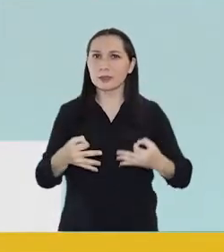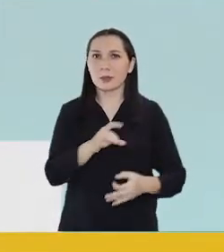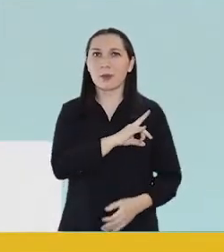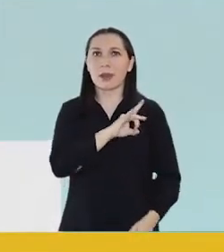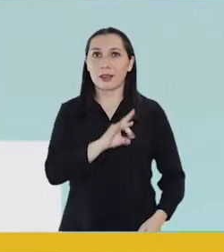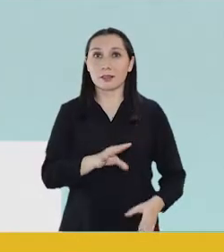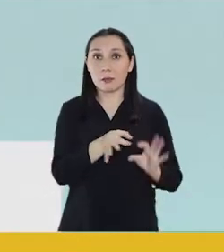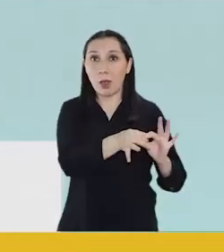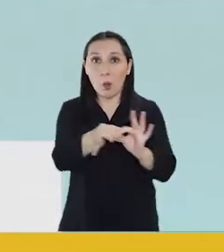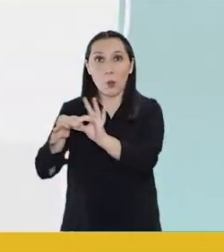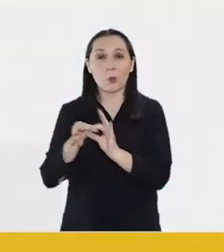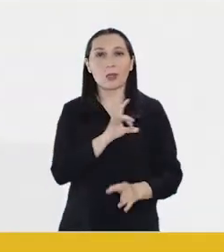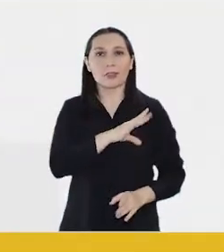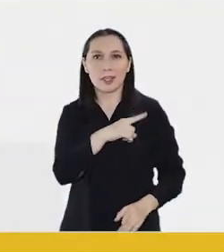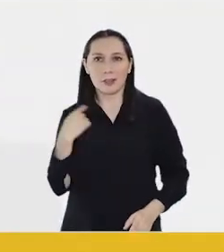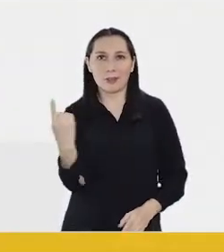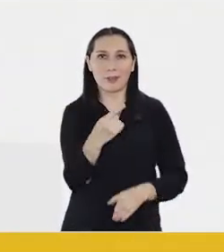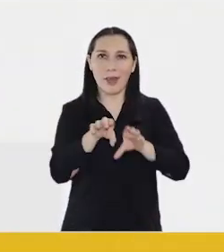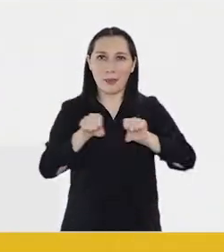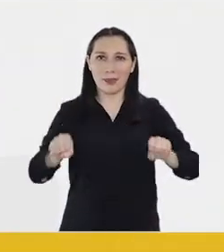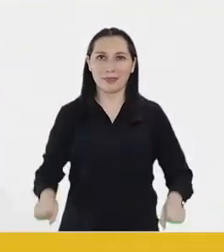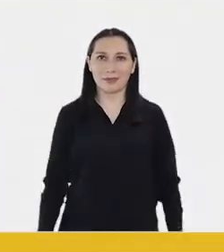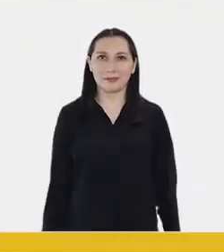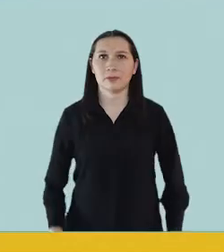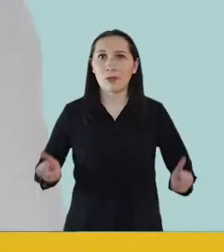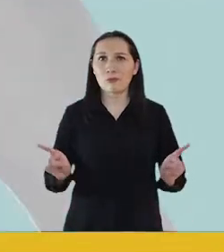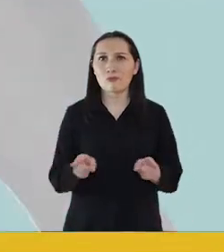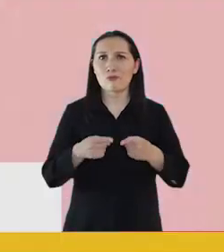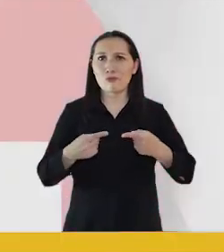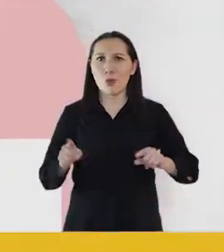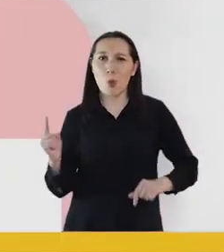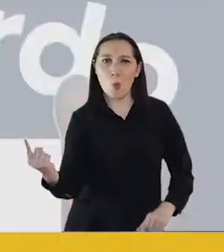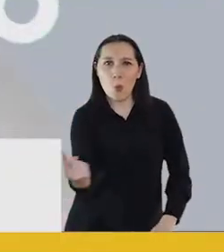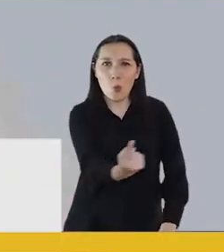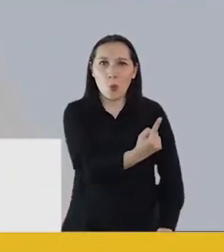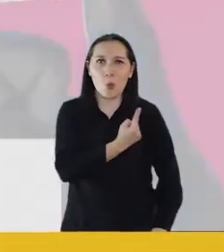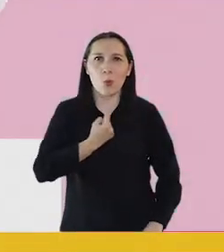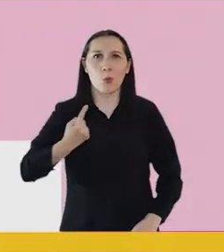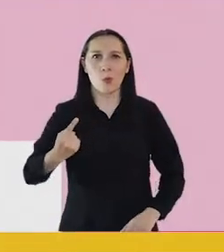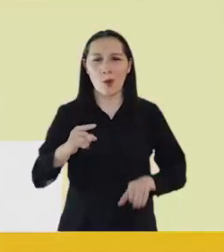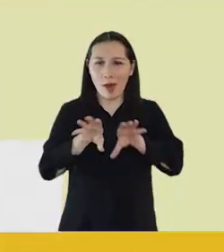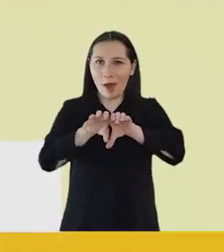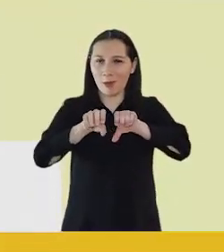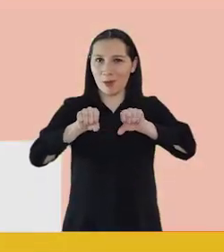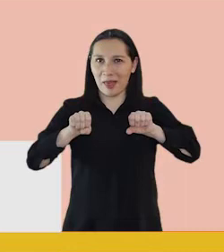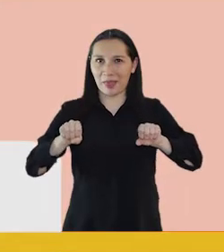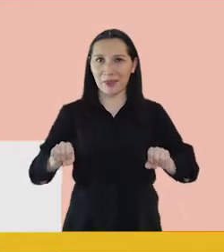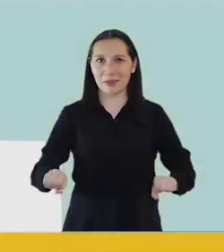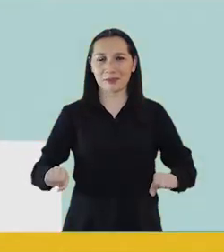seguro para Chile. Para unir a Chile, estamos de acuerdo. Estamos de acuerdo.